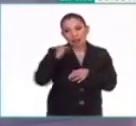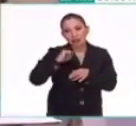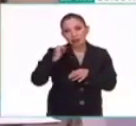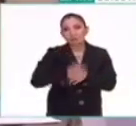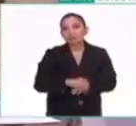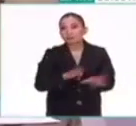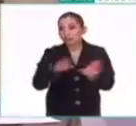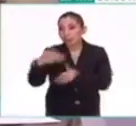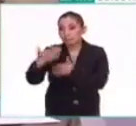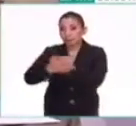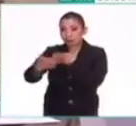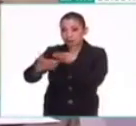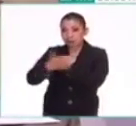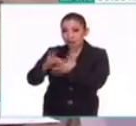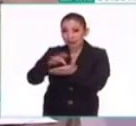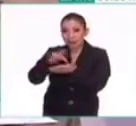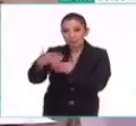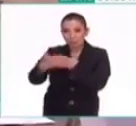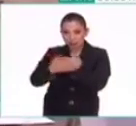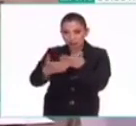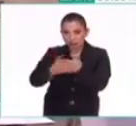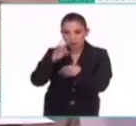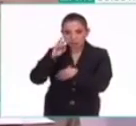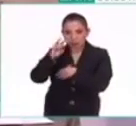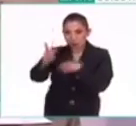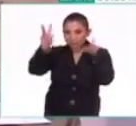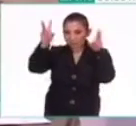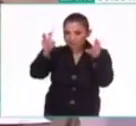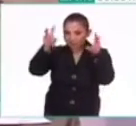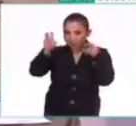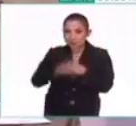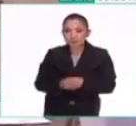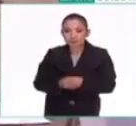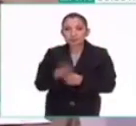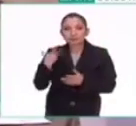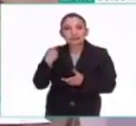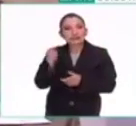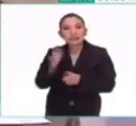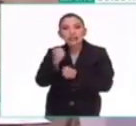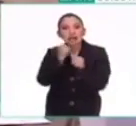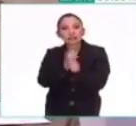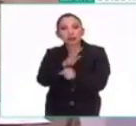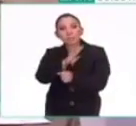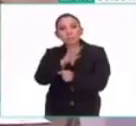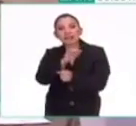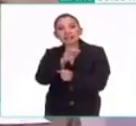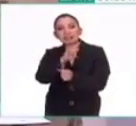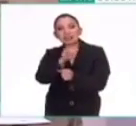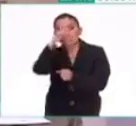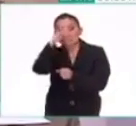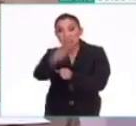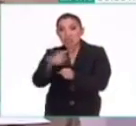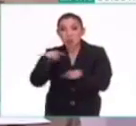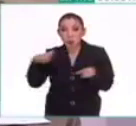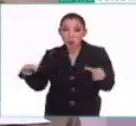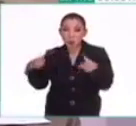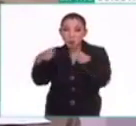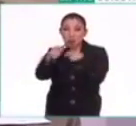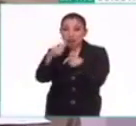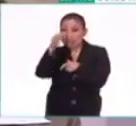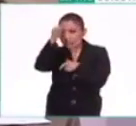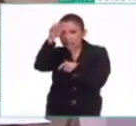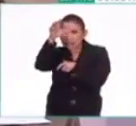Y en la próxima, gracias, la próxima veremos, si me lo permiten, lo que es el año bisiesto en México prehispánico, que es toda una